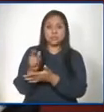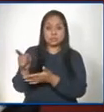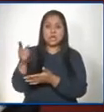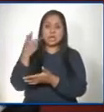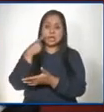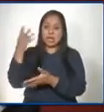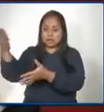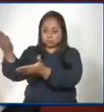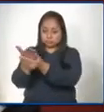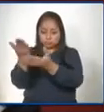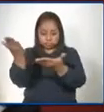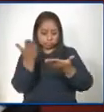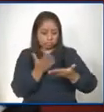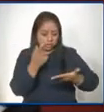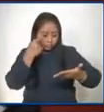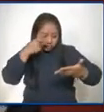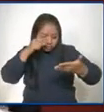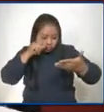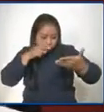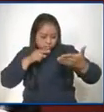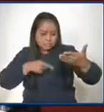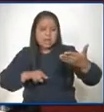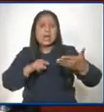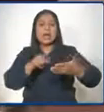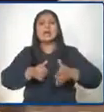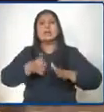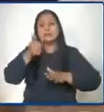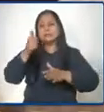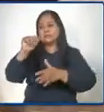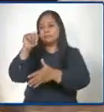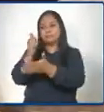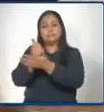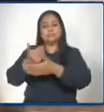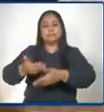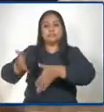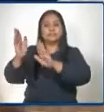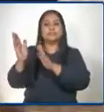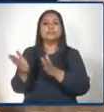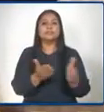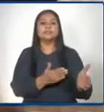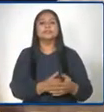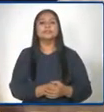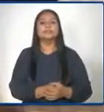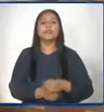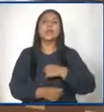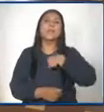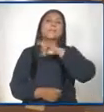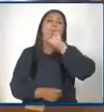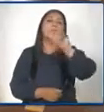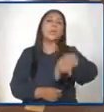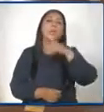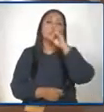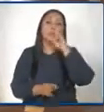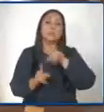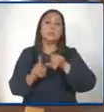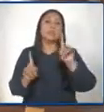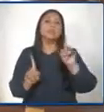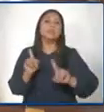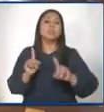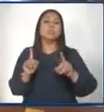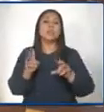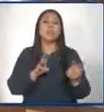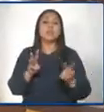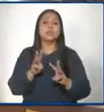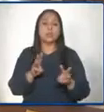una serie de revisiones. Ministra, mi siguiente pregunta es cuál será la metodología que aplicará el